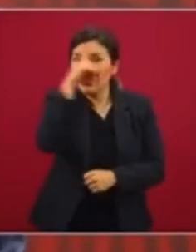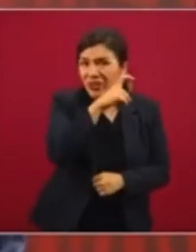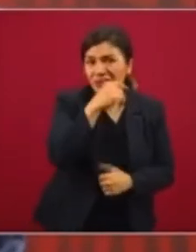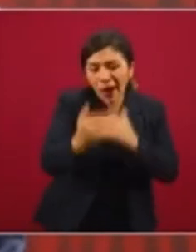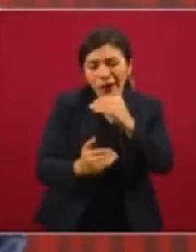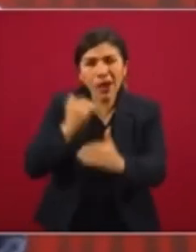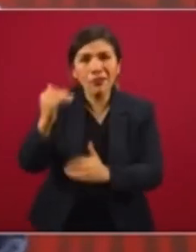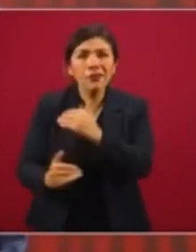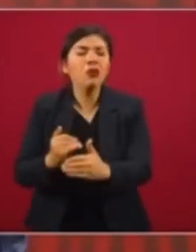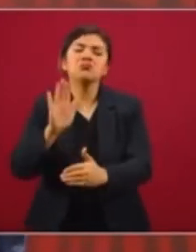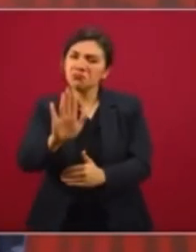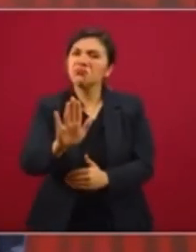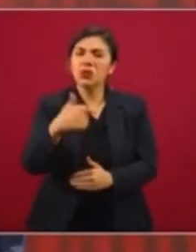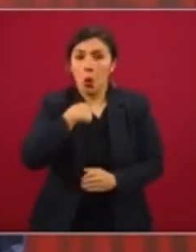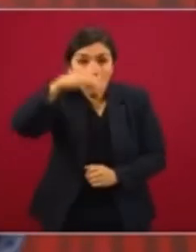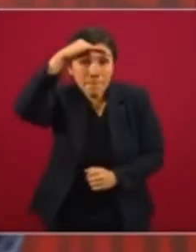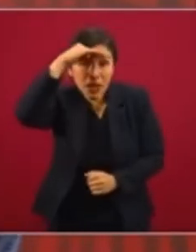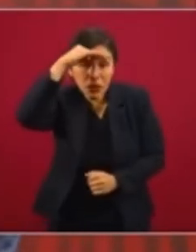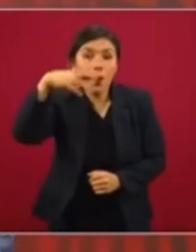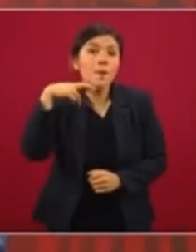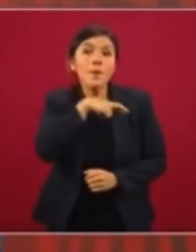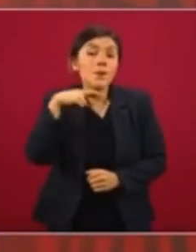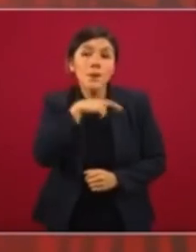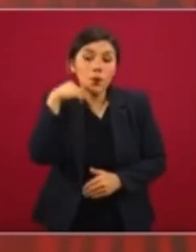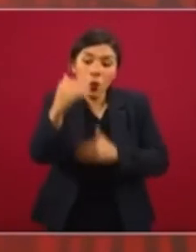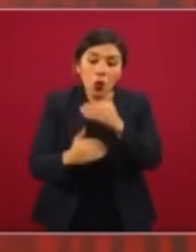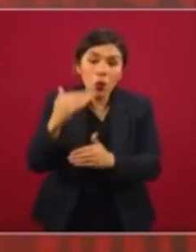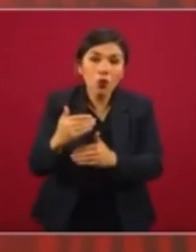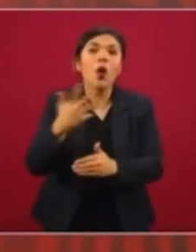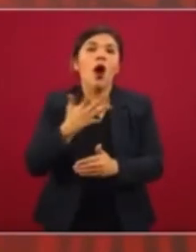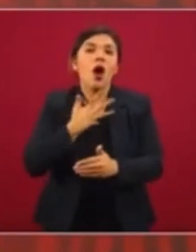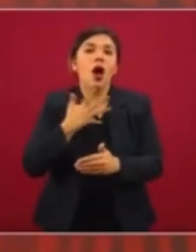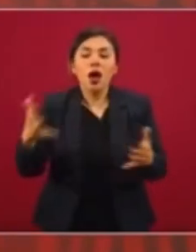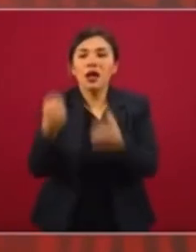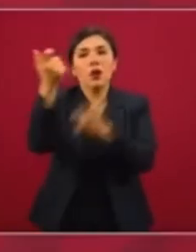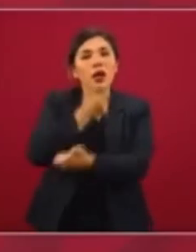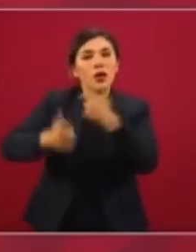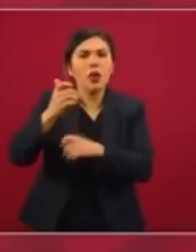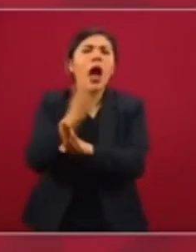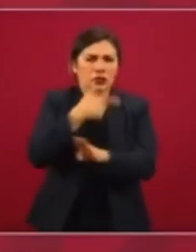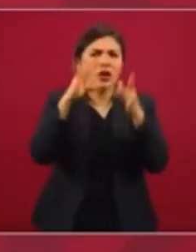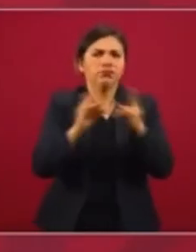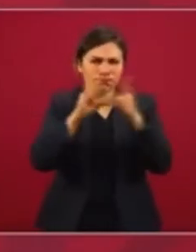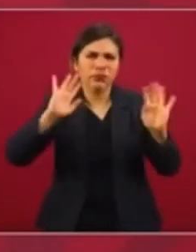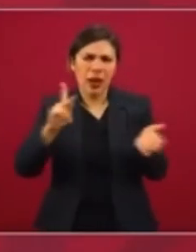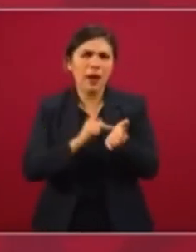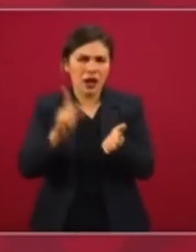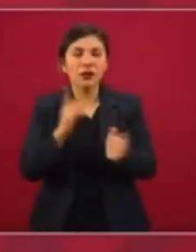difíciles, yo considero que pronto va a recuperarse la economía, ya lo expliqué.